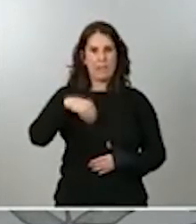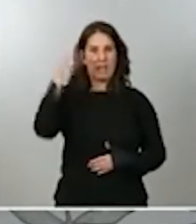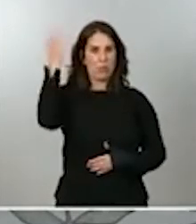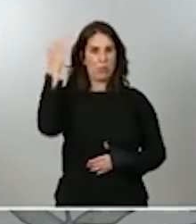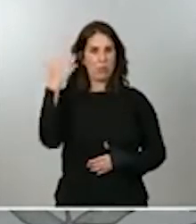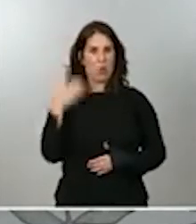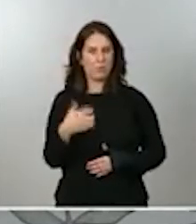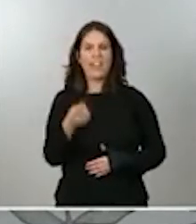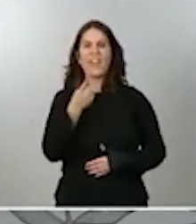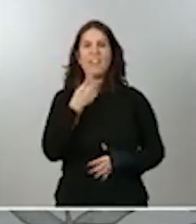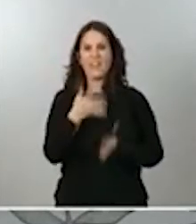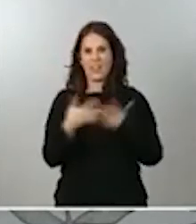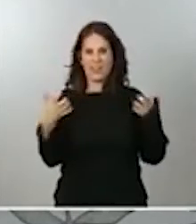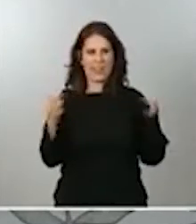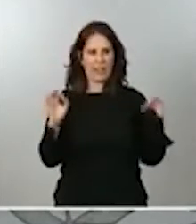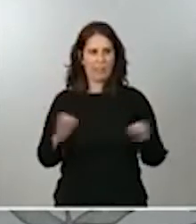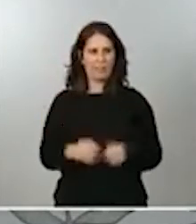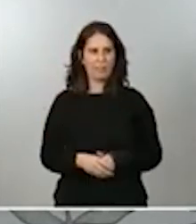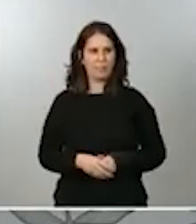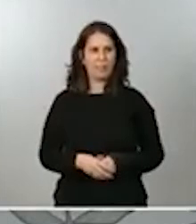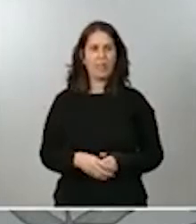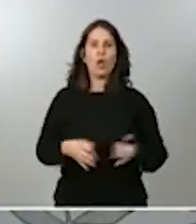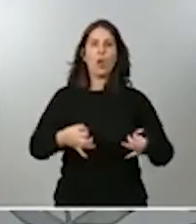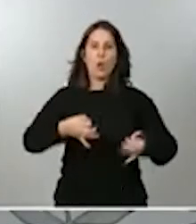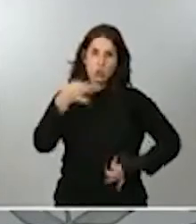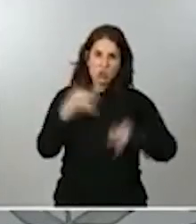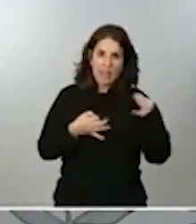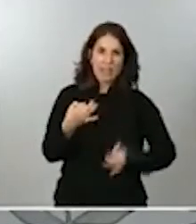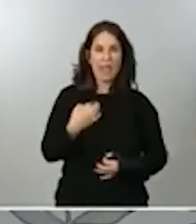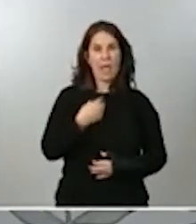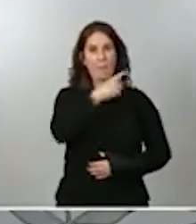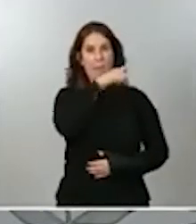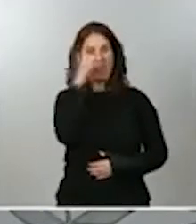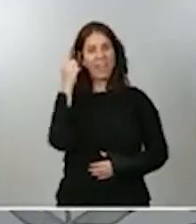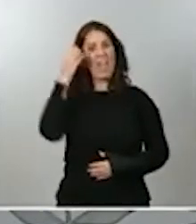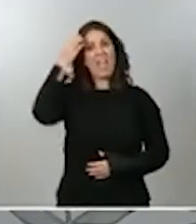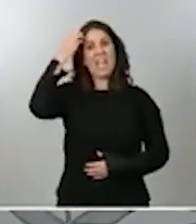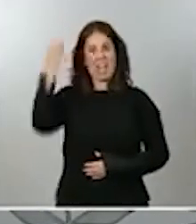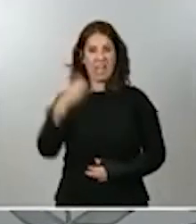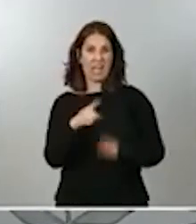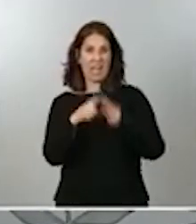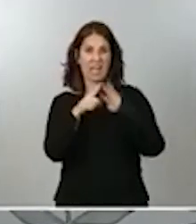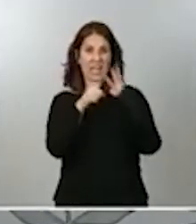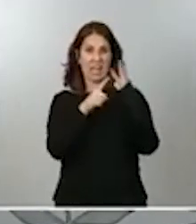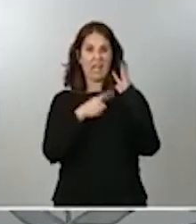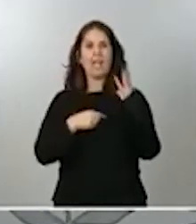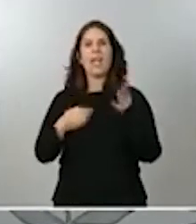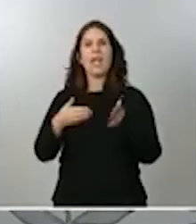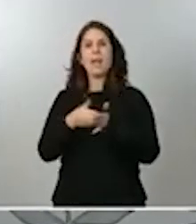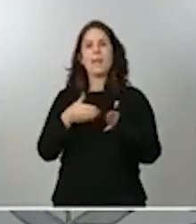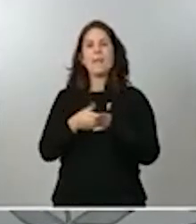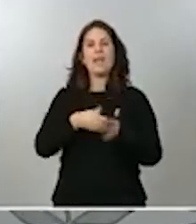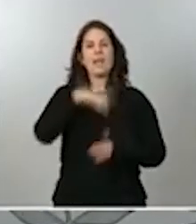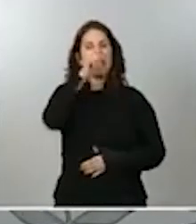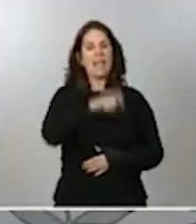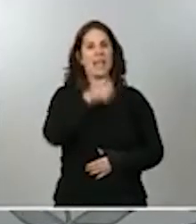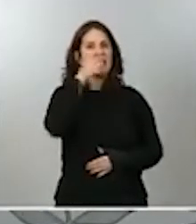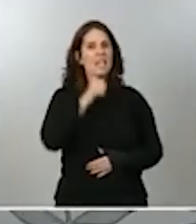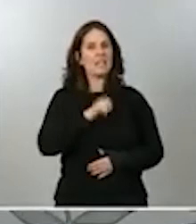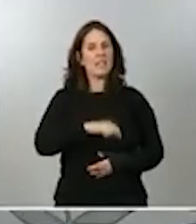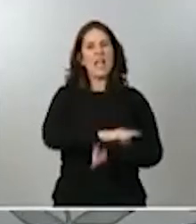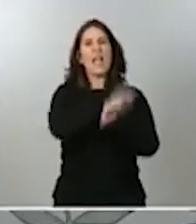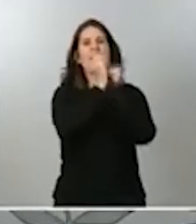textualmente, la justicia, Madrid y el rey son los que impiden que Sánchez cambie el país por la puerta de atrás.